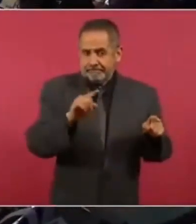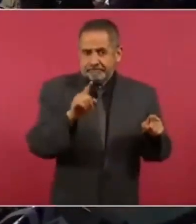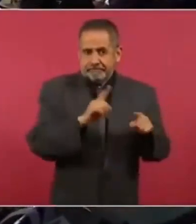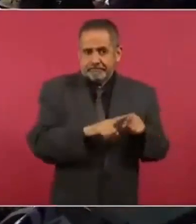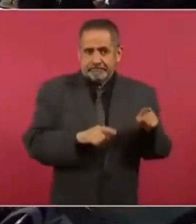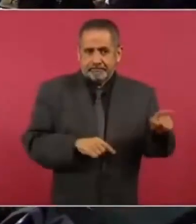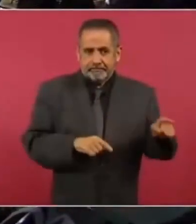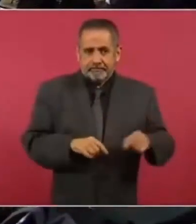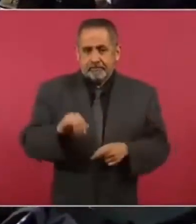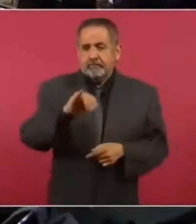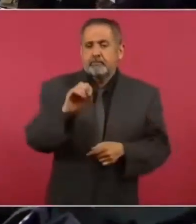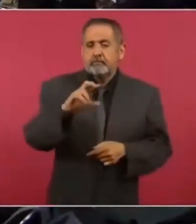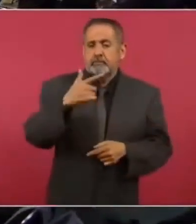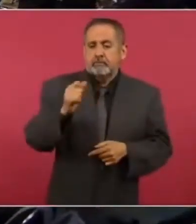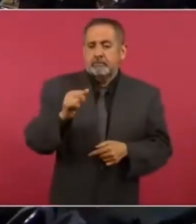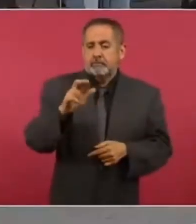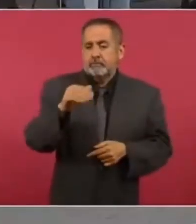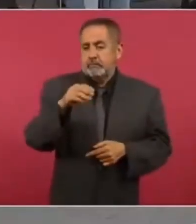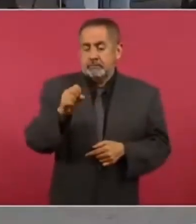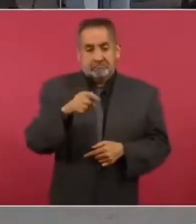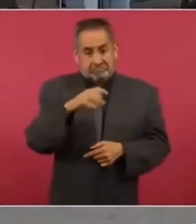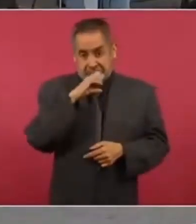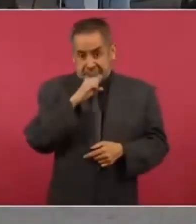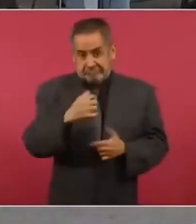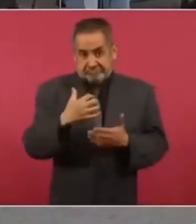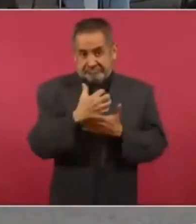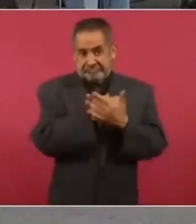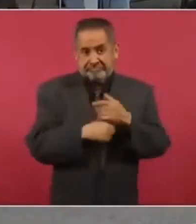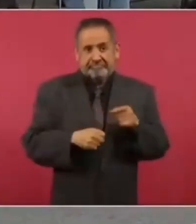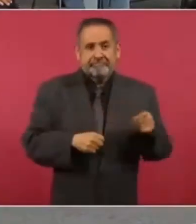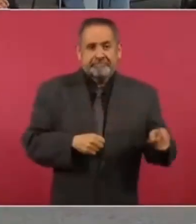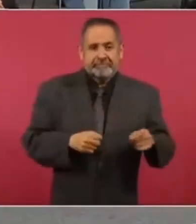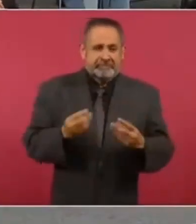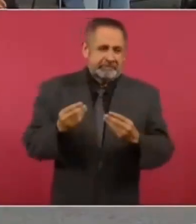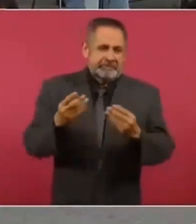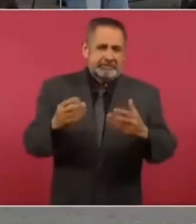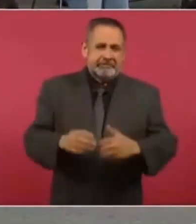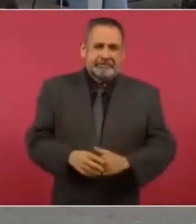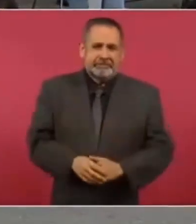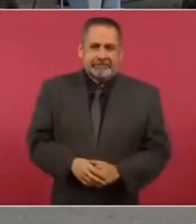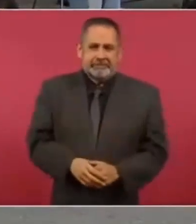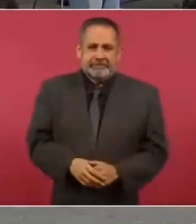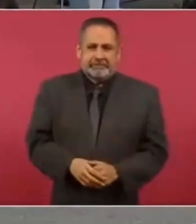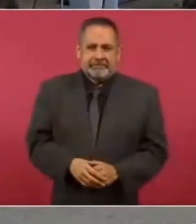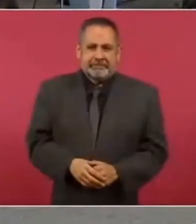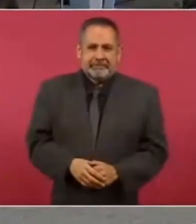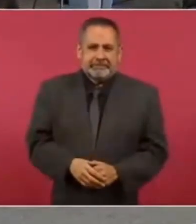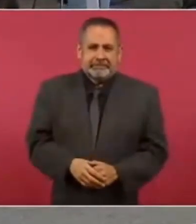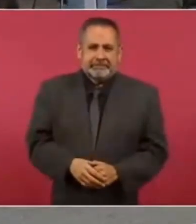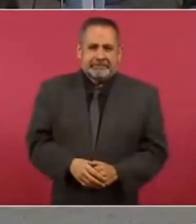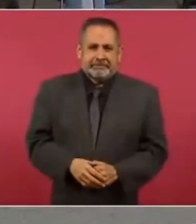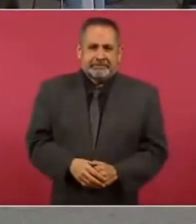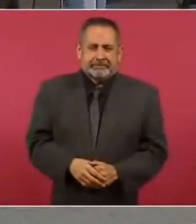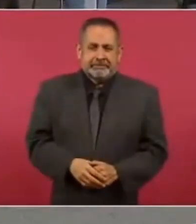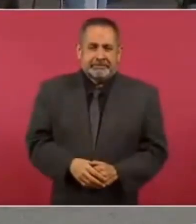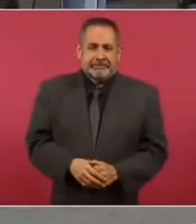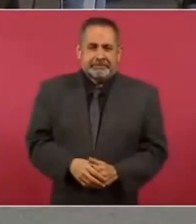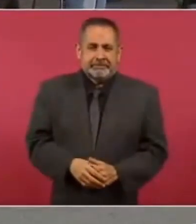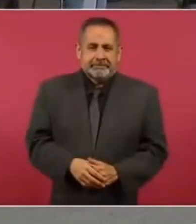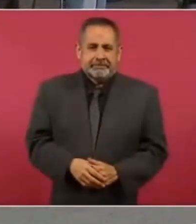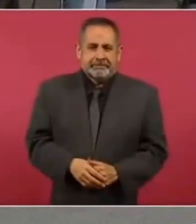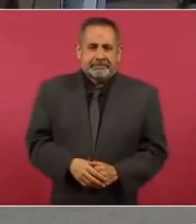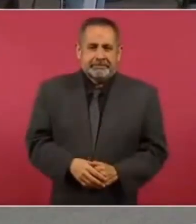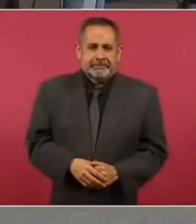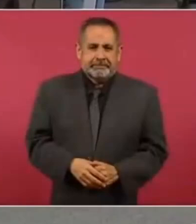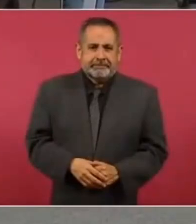Jorge Ramos. Jorge Ramos. Ese gana muchísimo. Jorge Ramos. El vicio político que